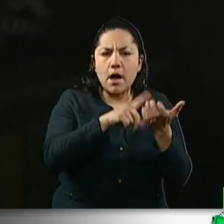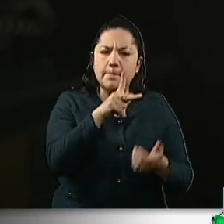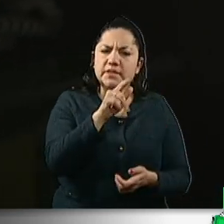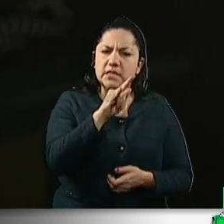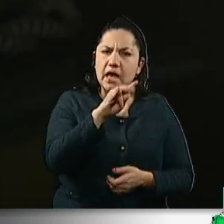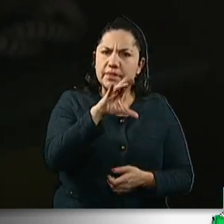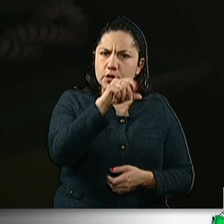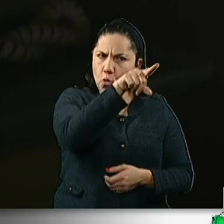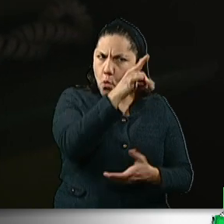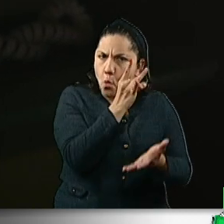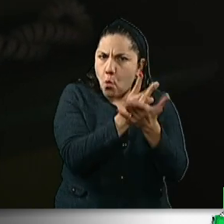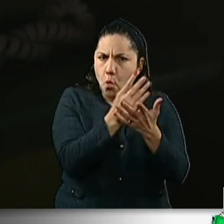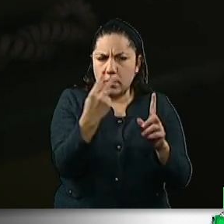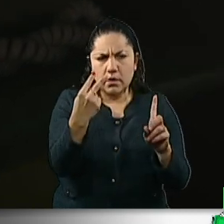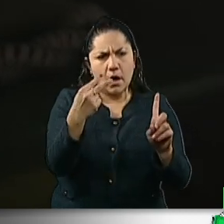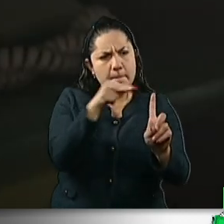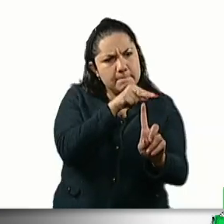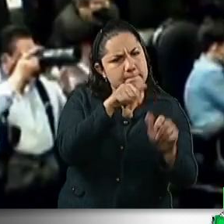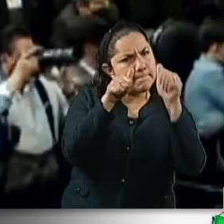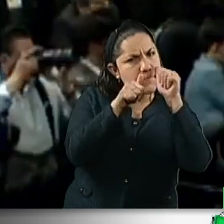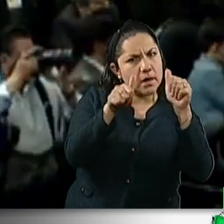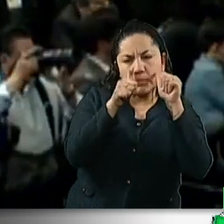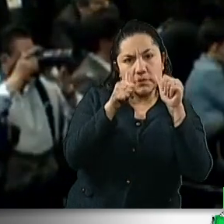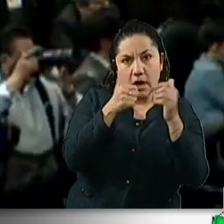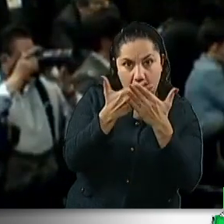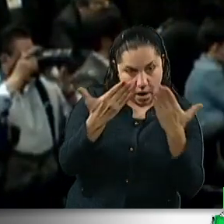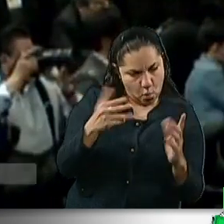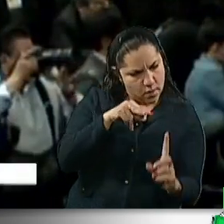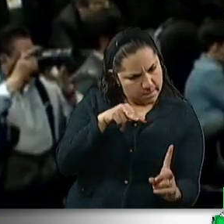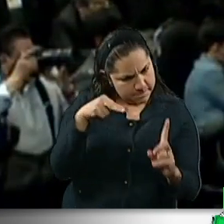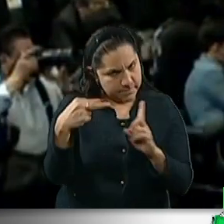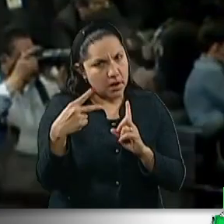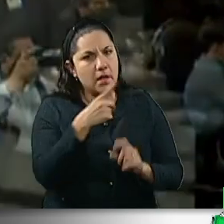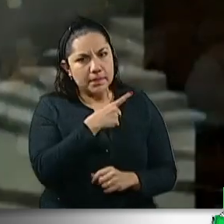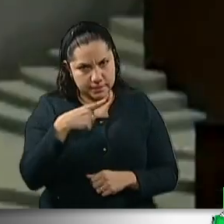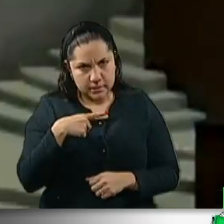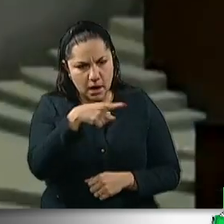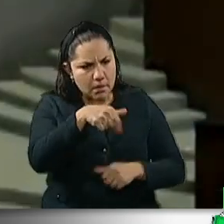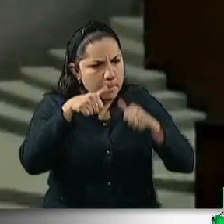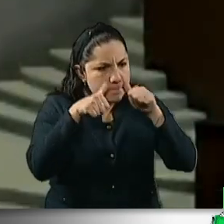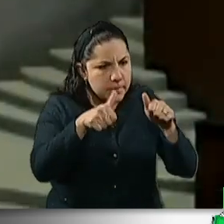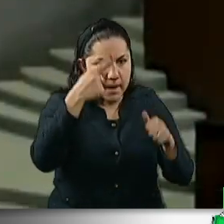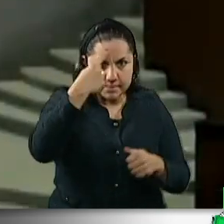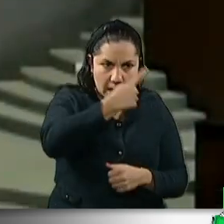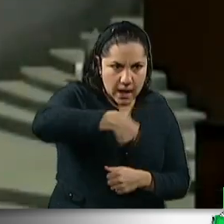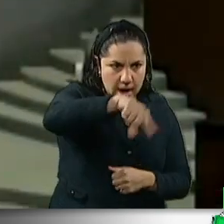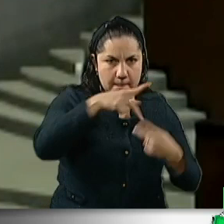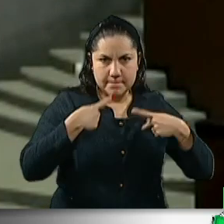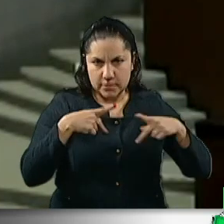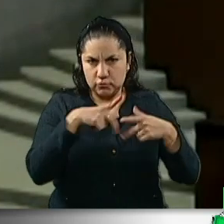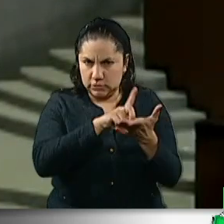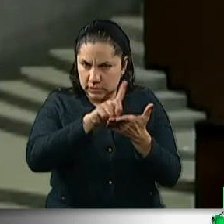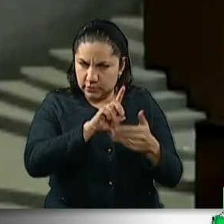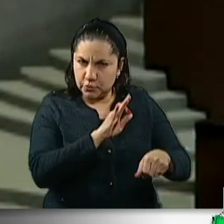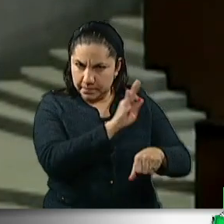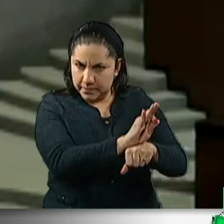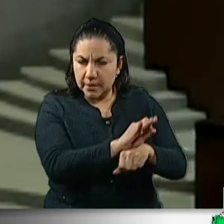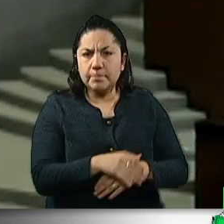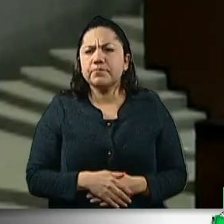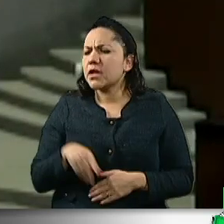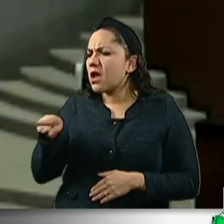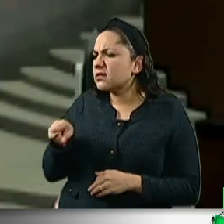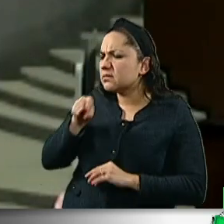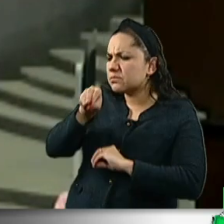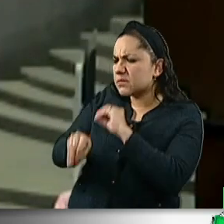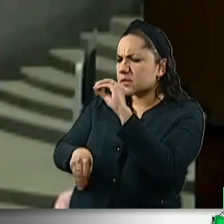derechos humanos. El objetivo es desarrollar un modelo comunitario que ponga en el centro a las personas